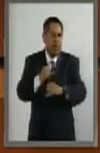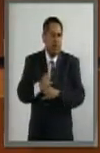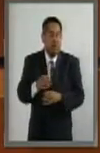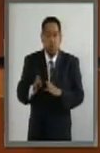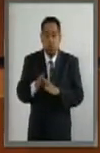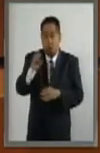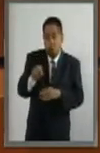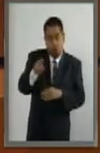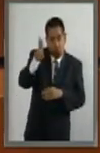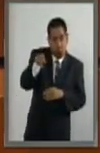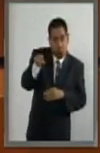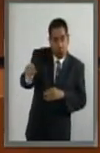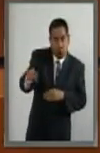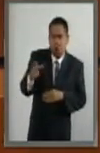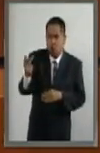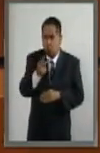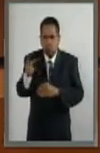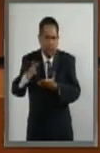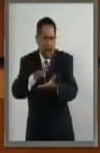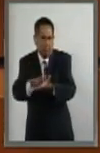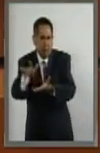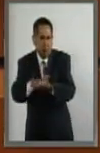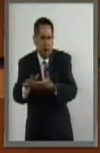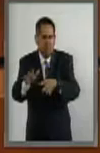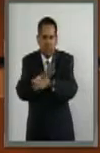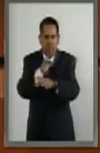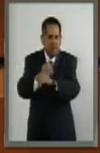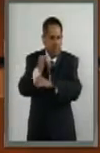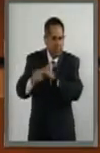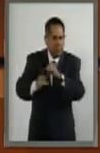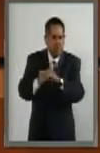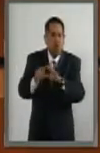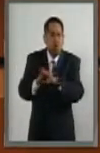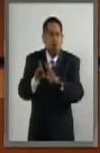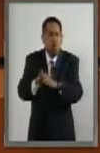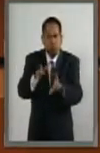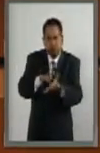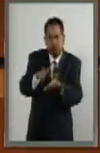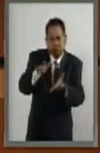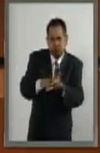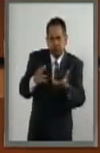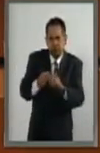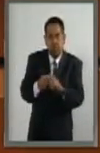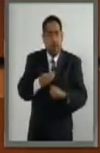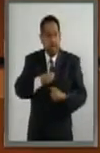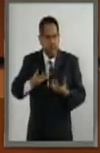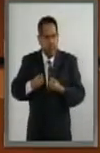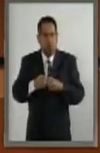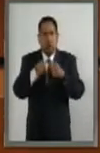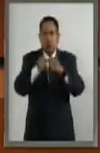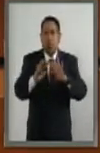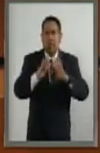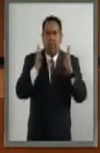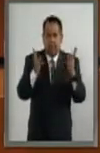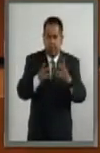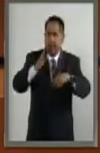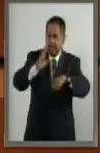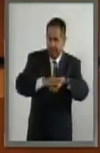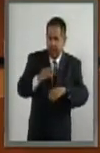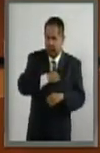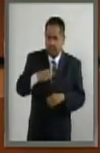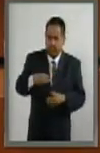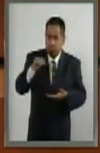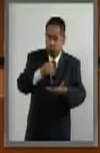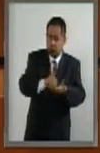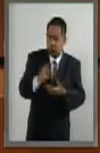Ante la ONU, ambos apoyamos su reforma institucional, así como el aumento de los miembros del Consejo de Seguridad. Se deben